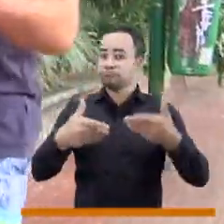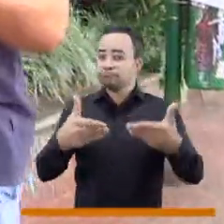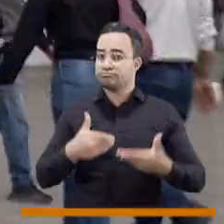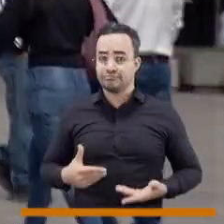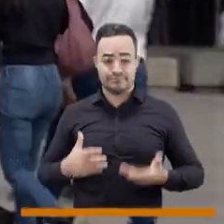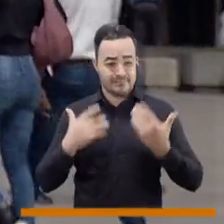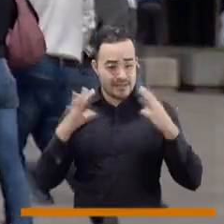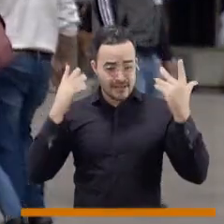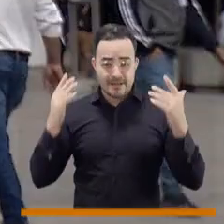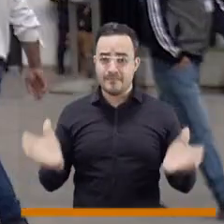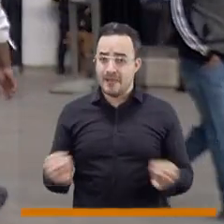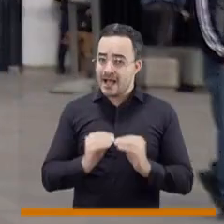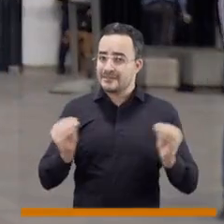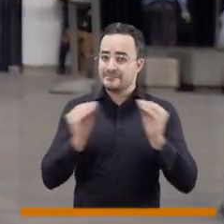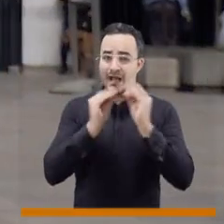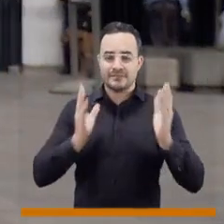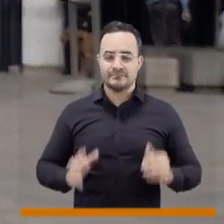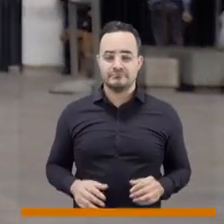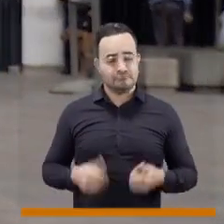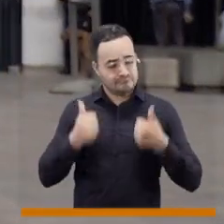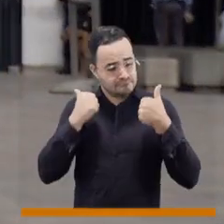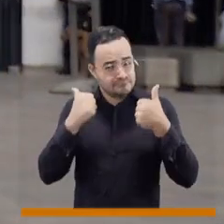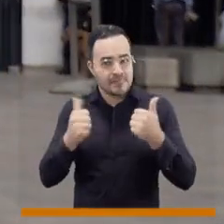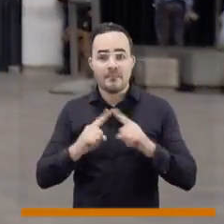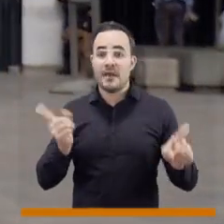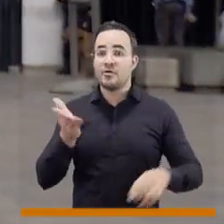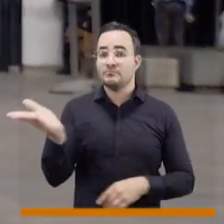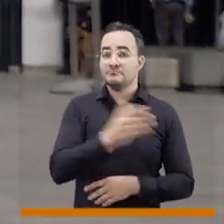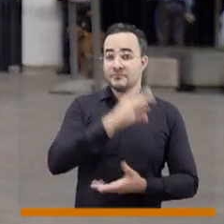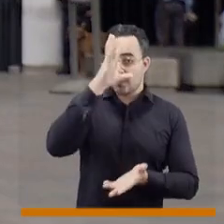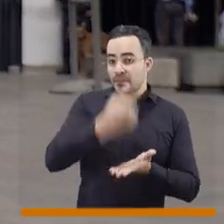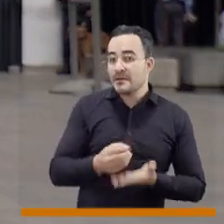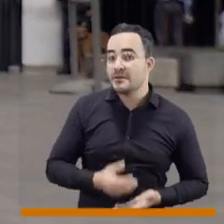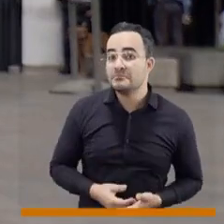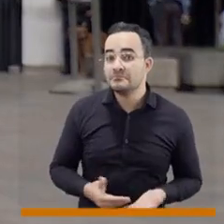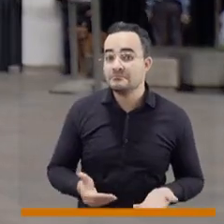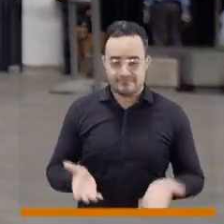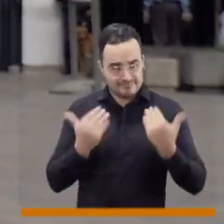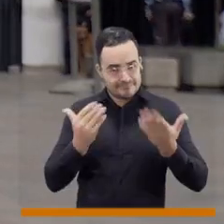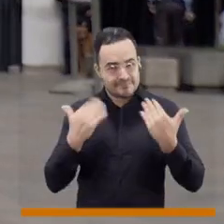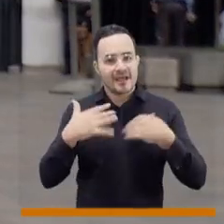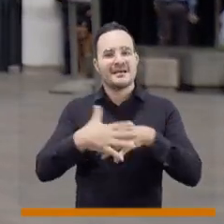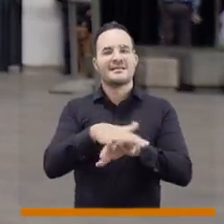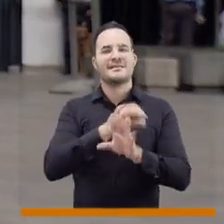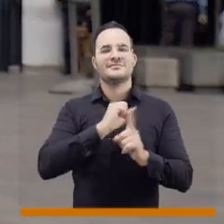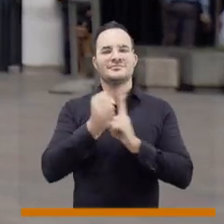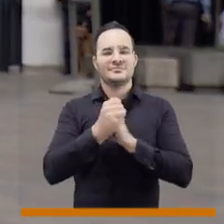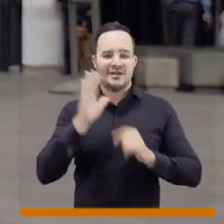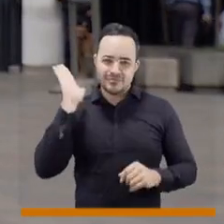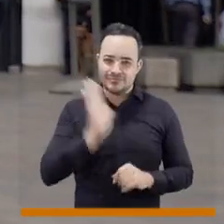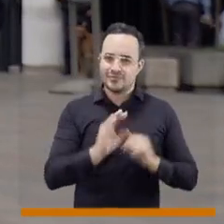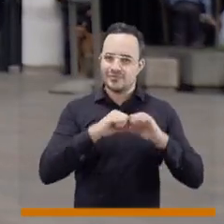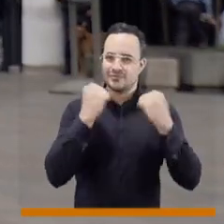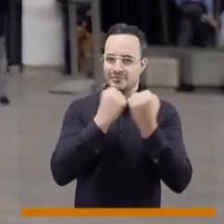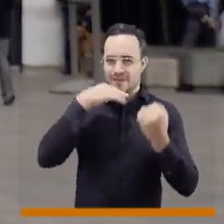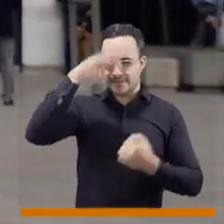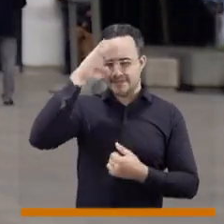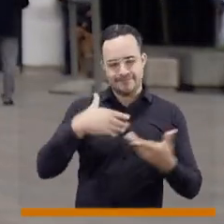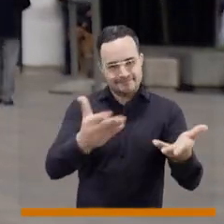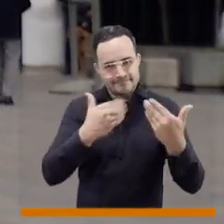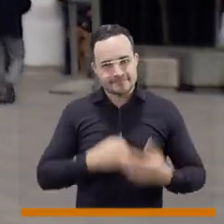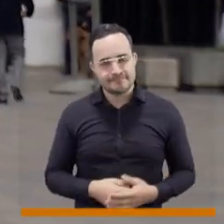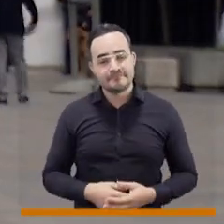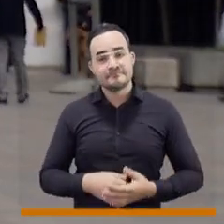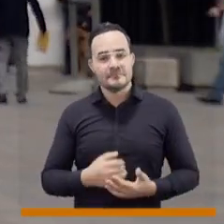Bienvenido siempre el turismo a nuestra ciudad, pero también queremos saber su opinión en ese y otros temas en las redes